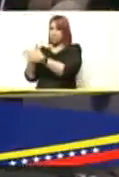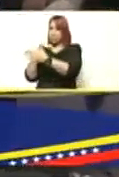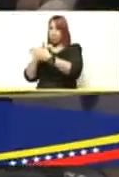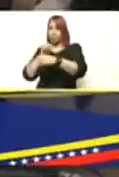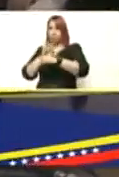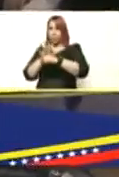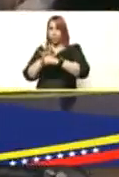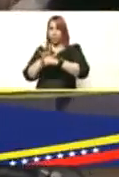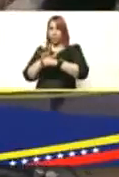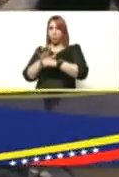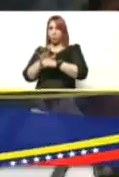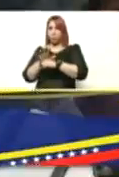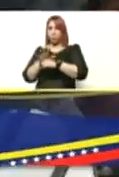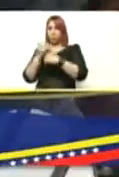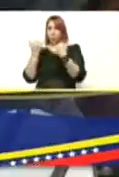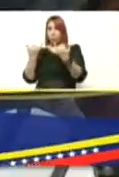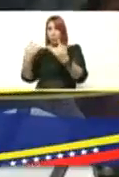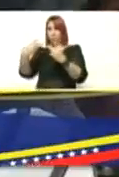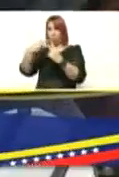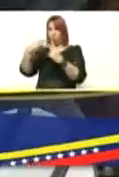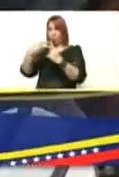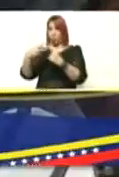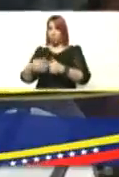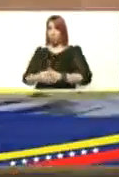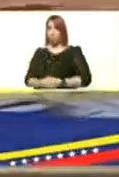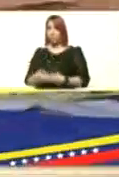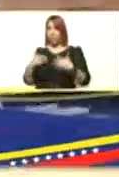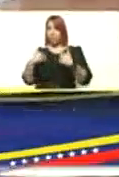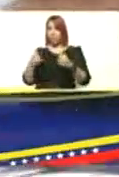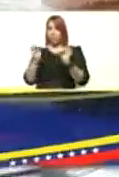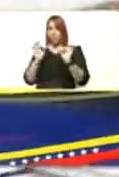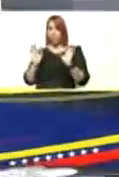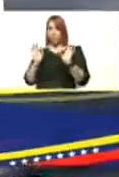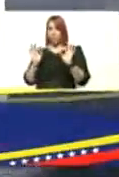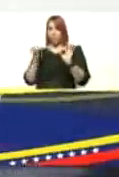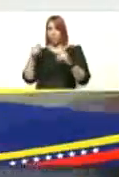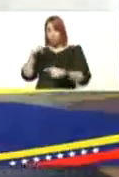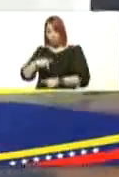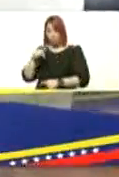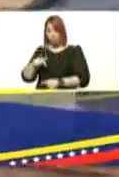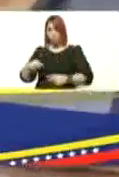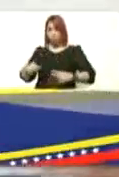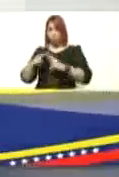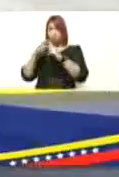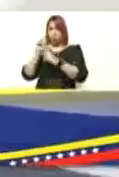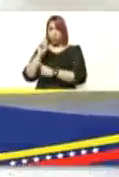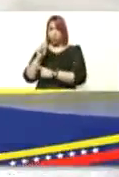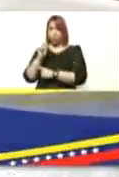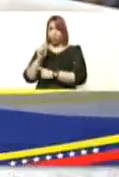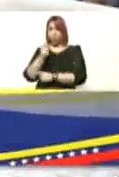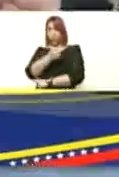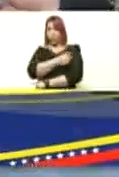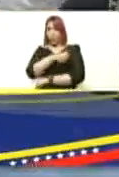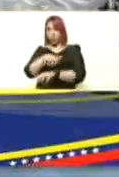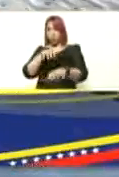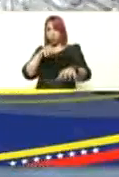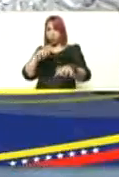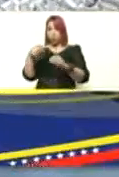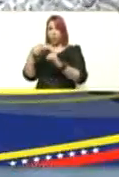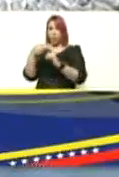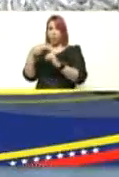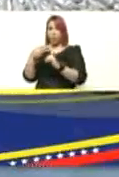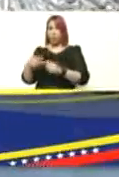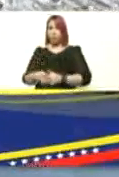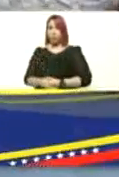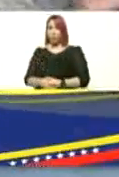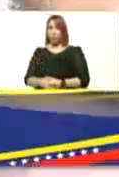COVID-19 en este hotel sanitario en un momento hoy se encuentra el punto de vacunación masiva Alba Caracas nada más y nada